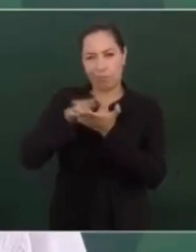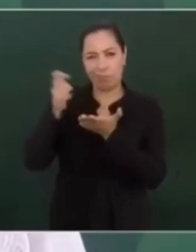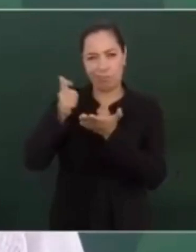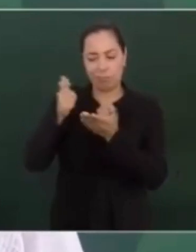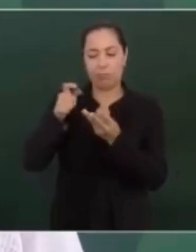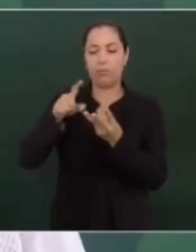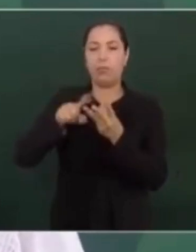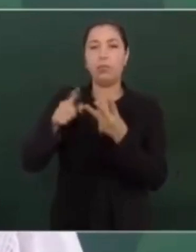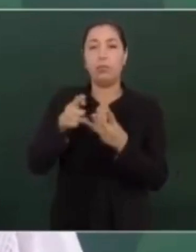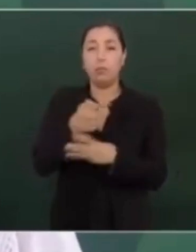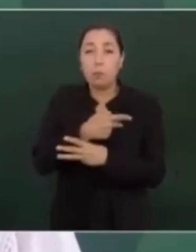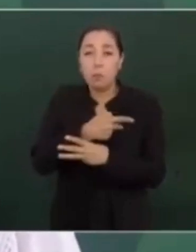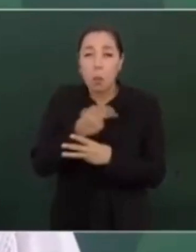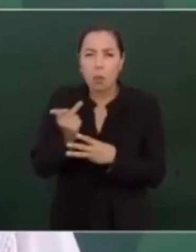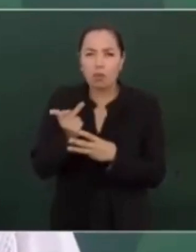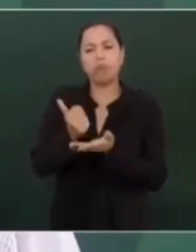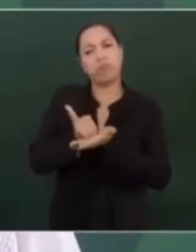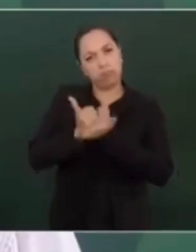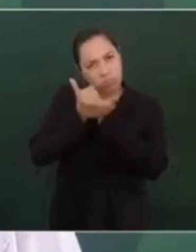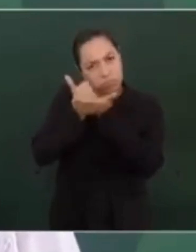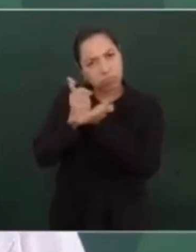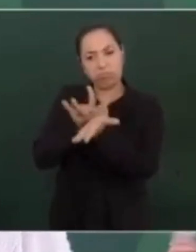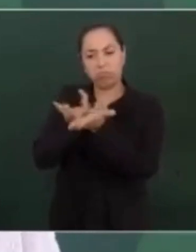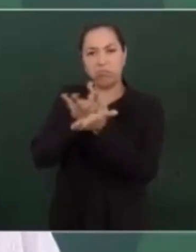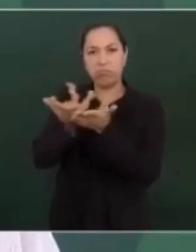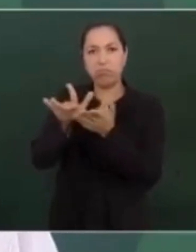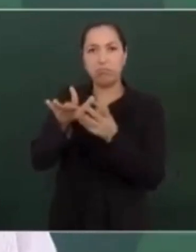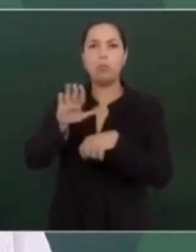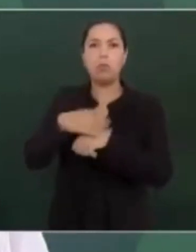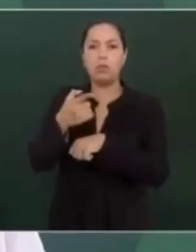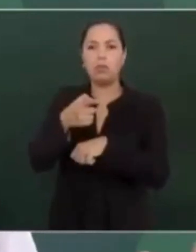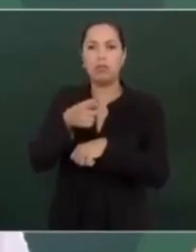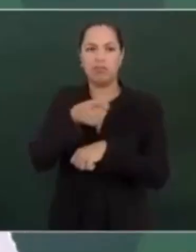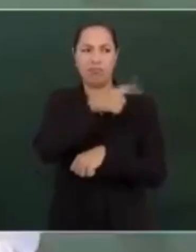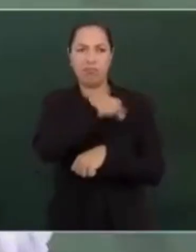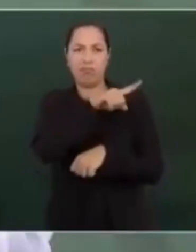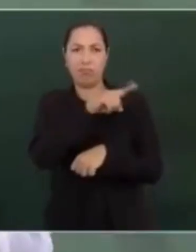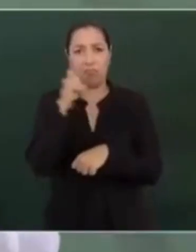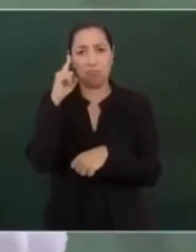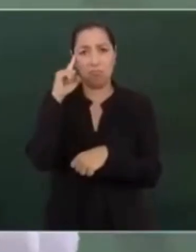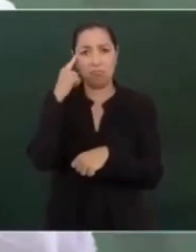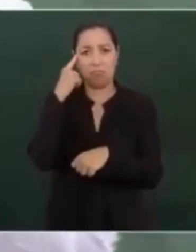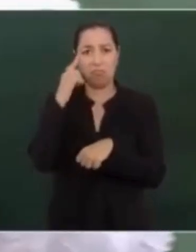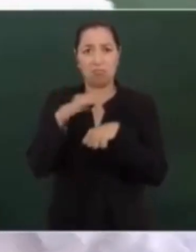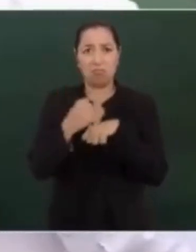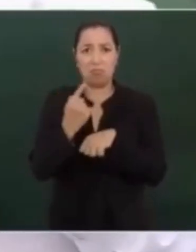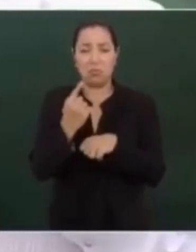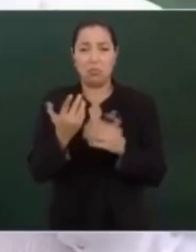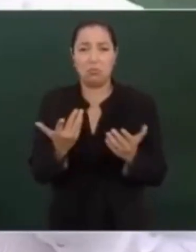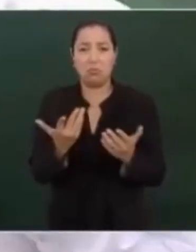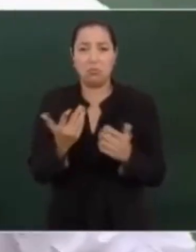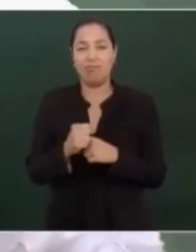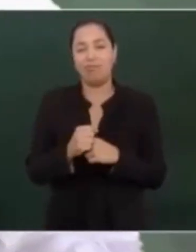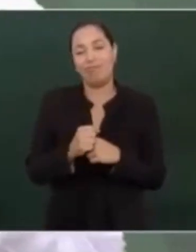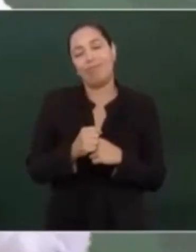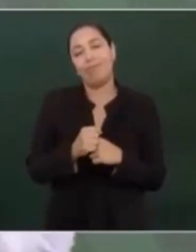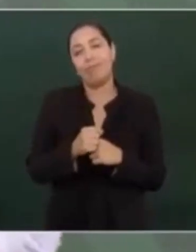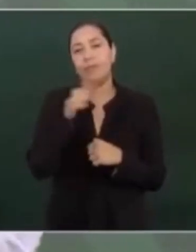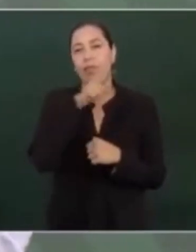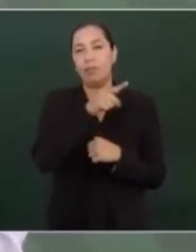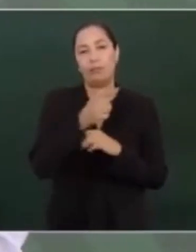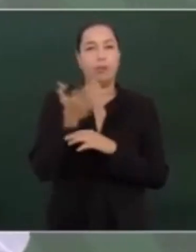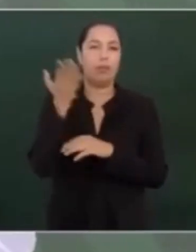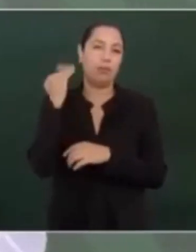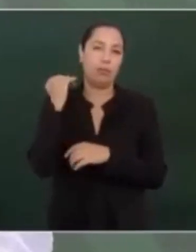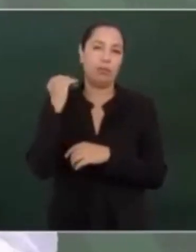a la gente pobre, porque están muy enojados, porque ellos eran los que